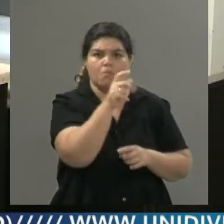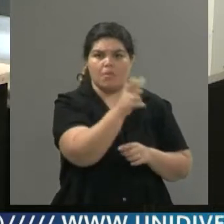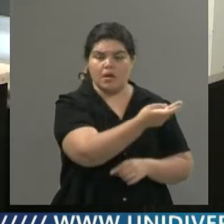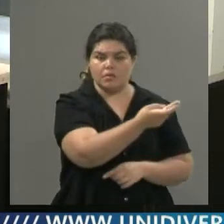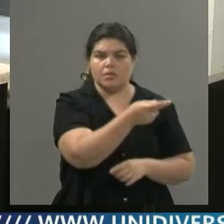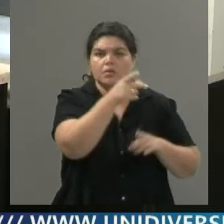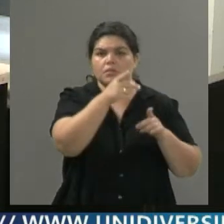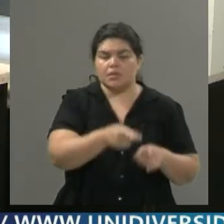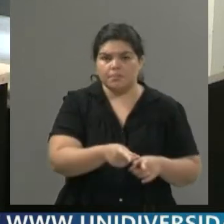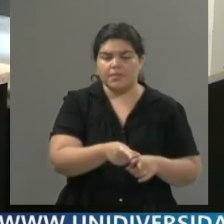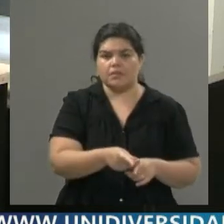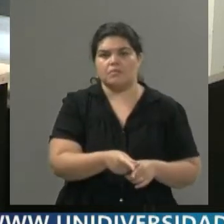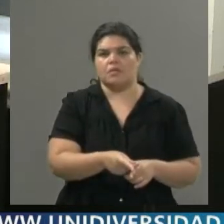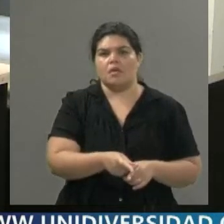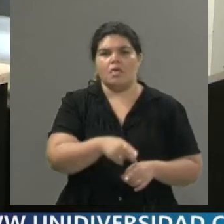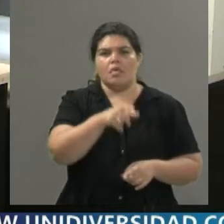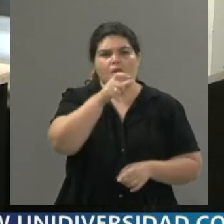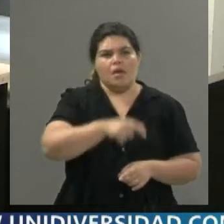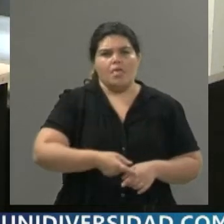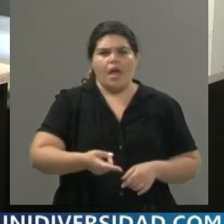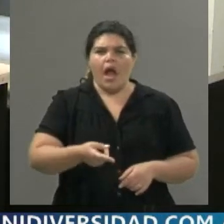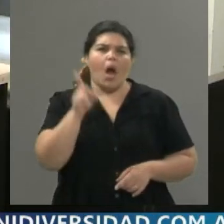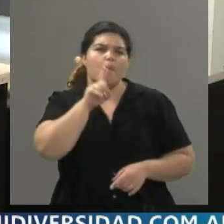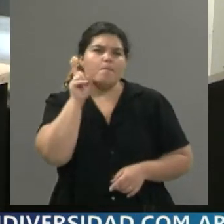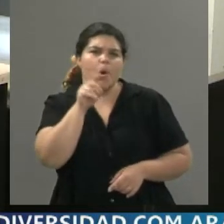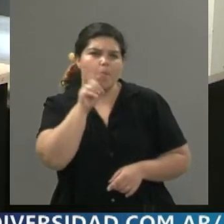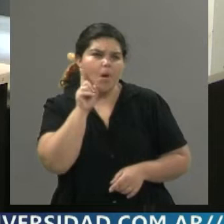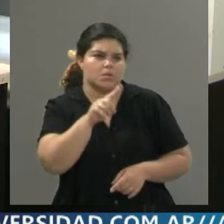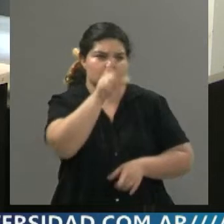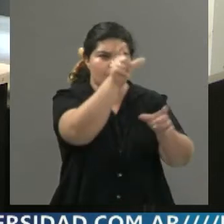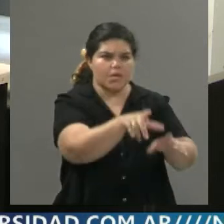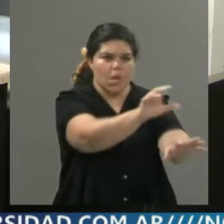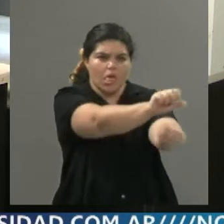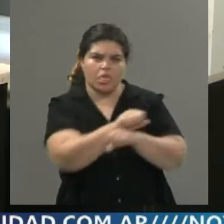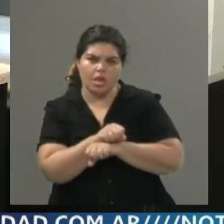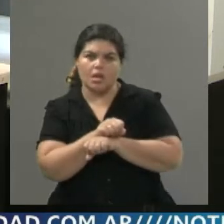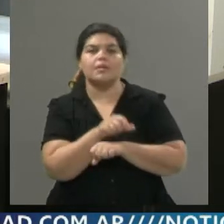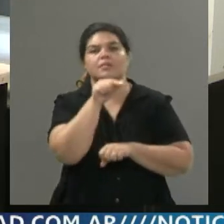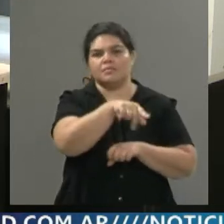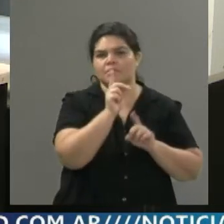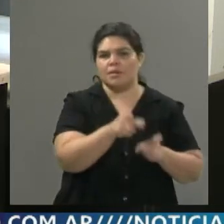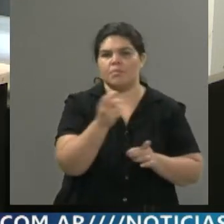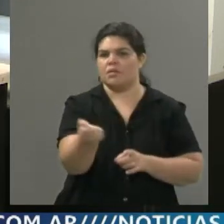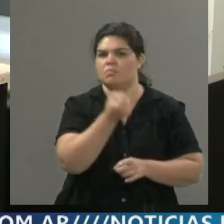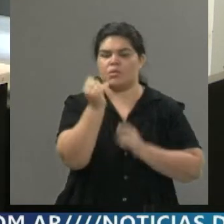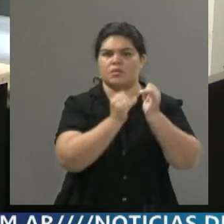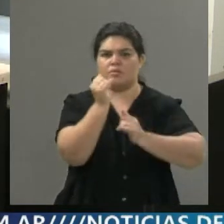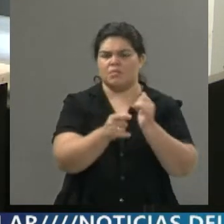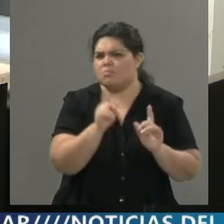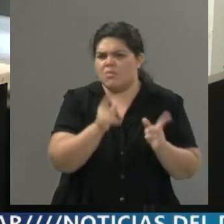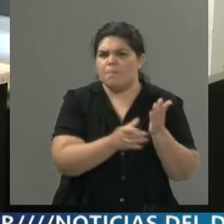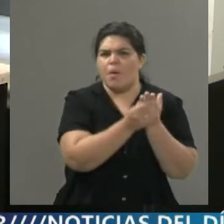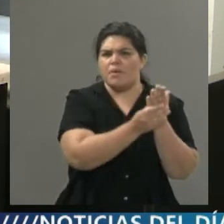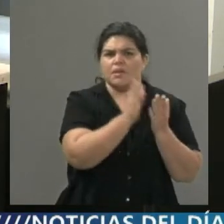detenciones arbitrarias. Me parece que es un tema del cual tenemos que hablar, más allá que incluso lo que diga un ministro como Berni, quedarnos